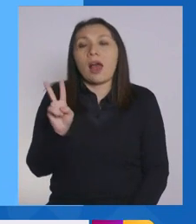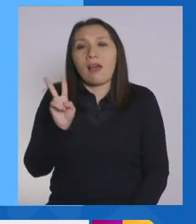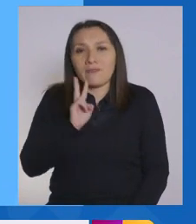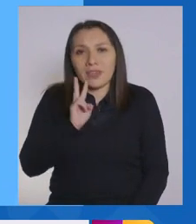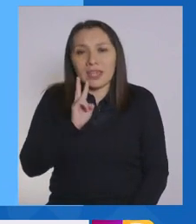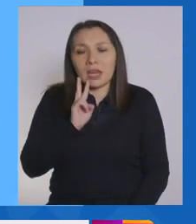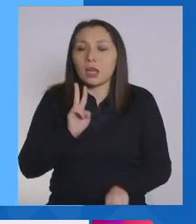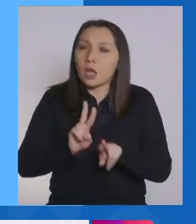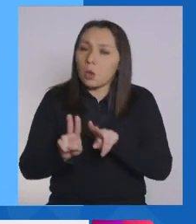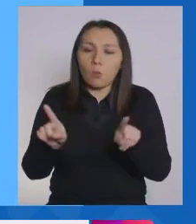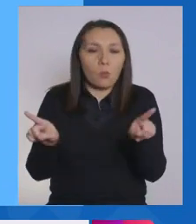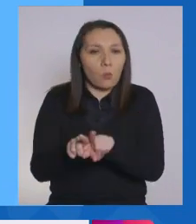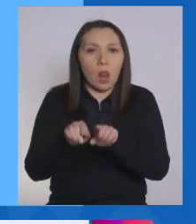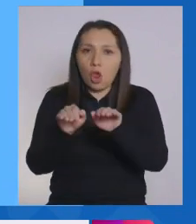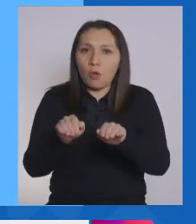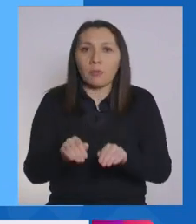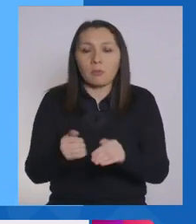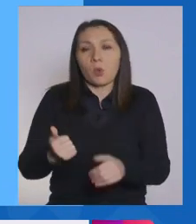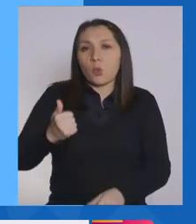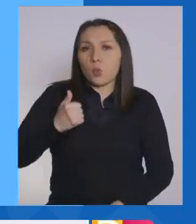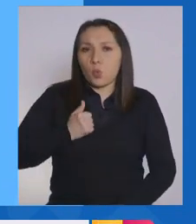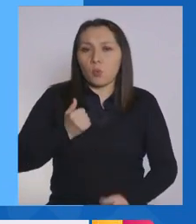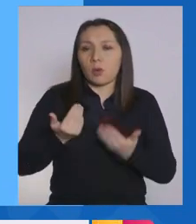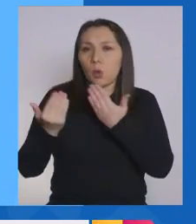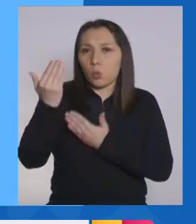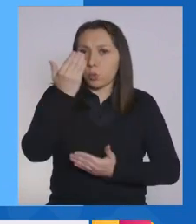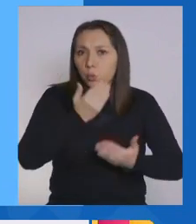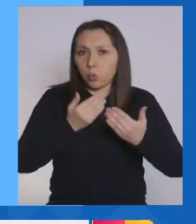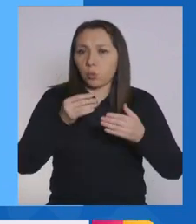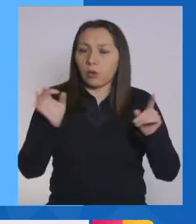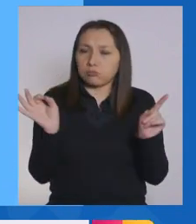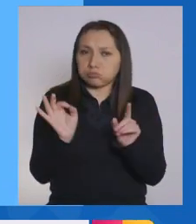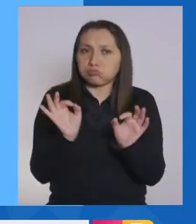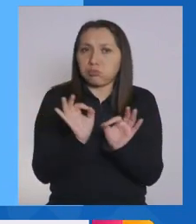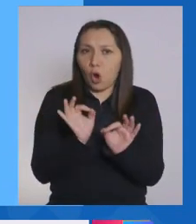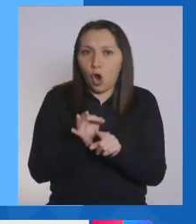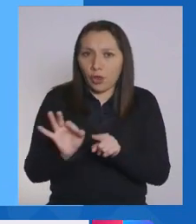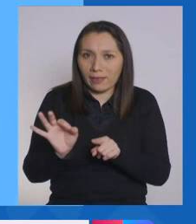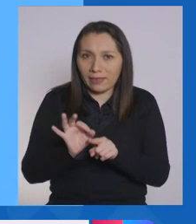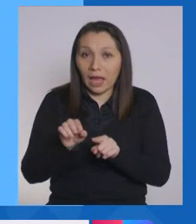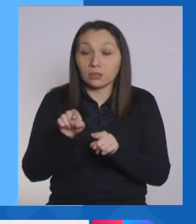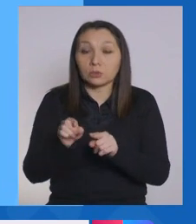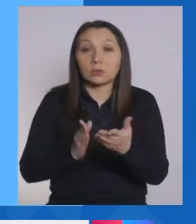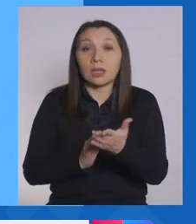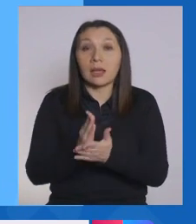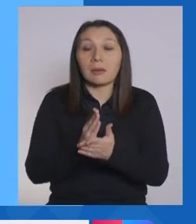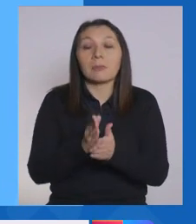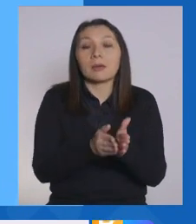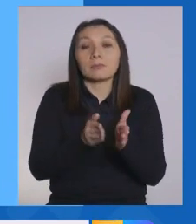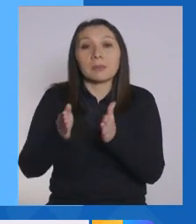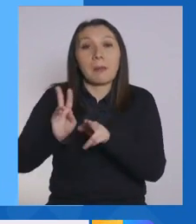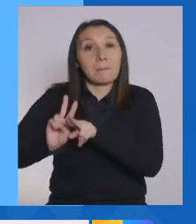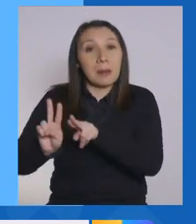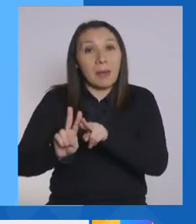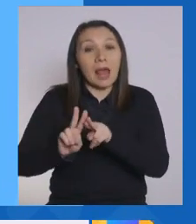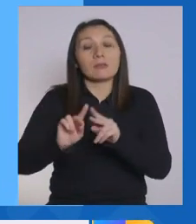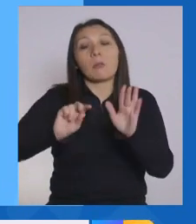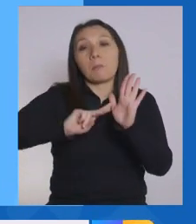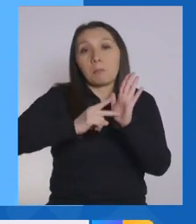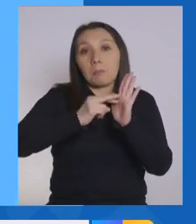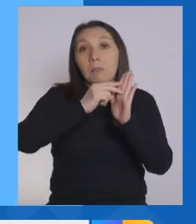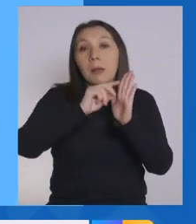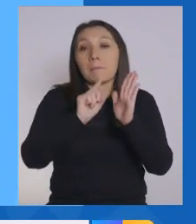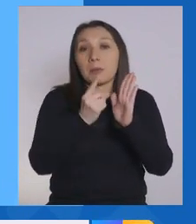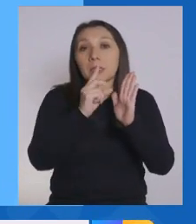también las medidas, cumpliendo las medidas de las recomendaciones, y a partir de la etapa de preparación en adelante,